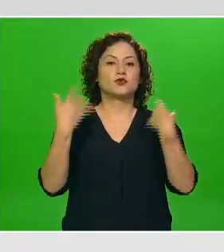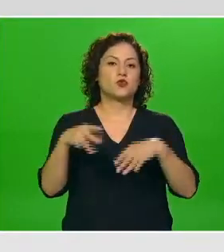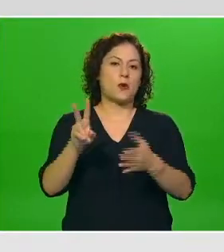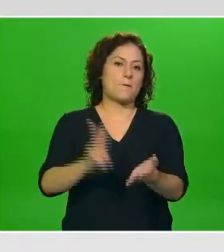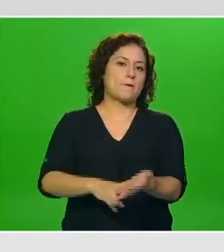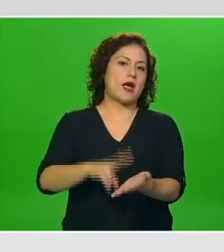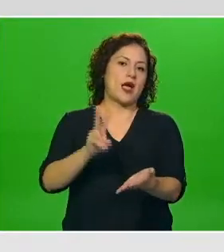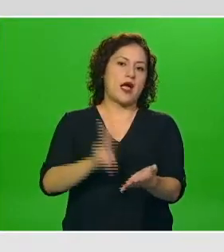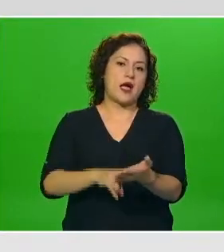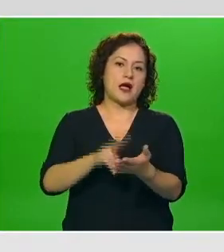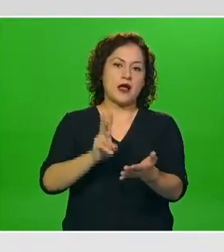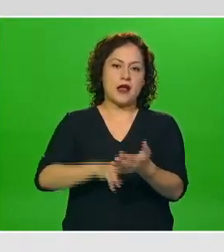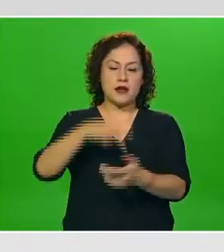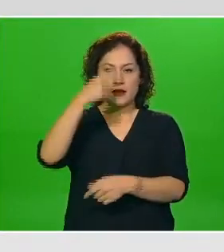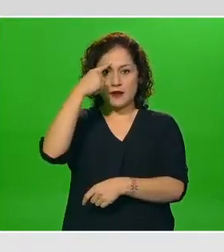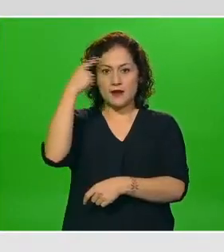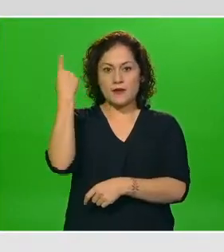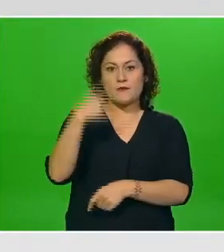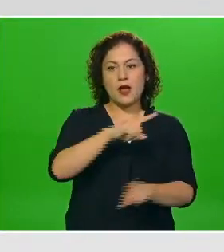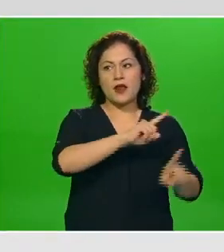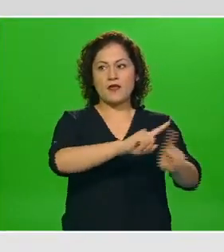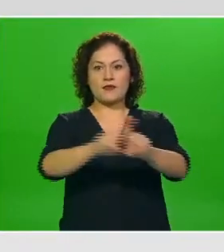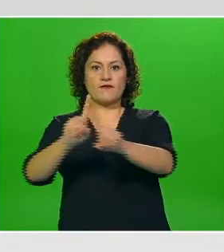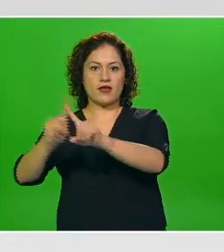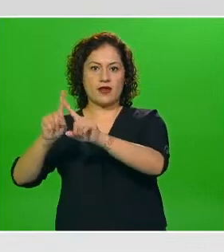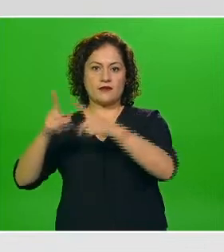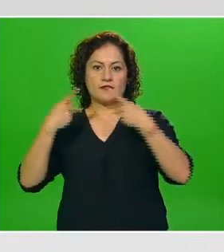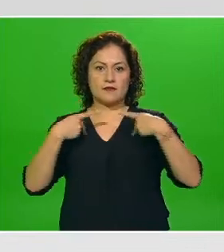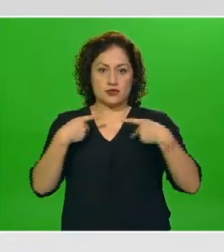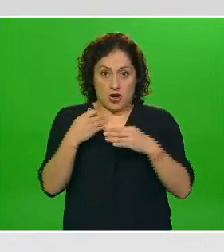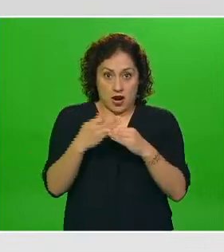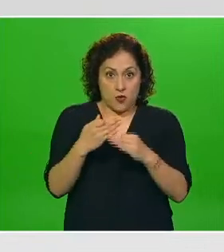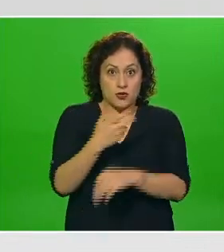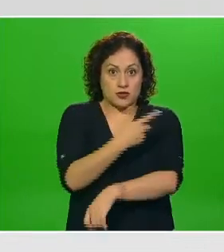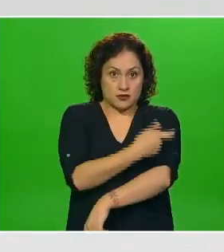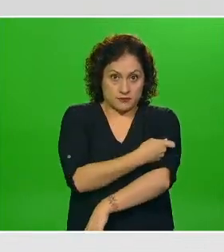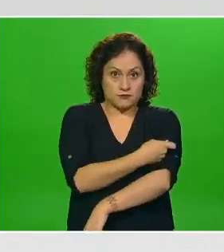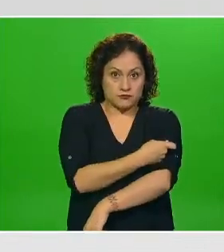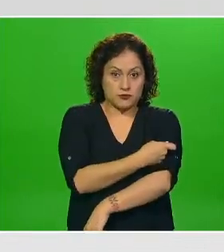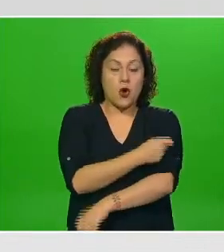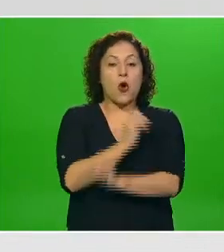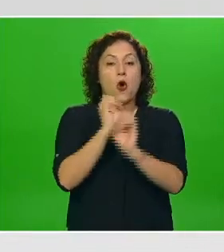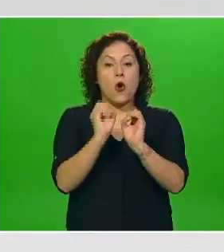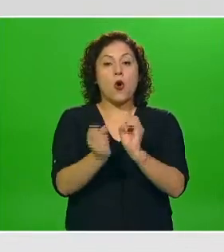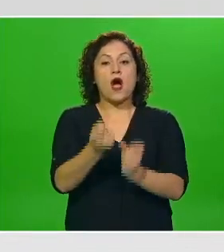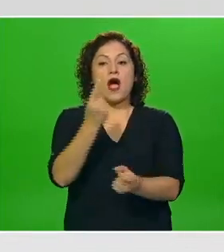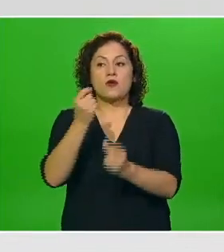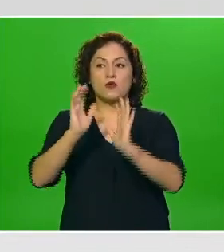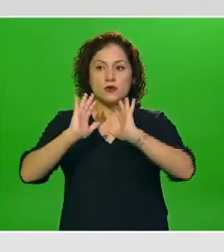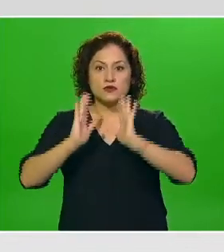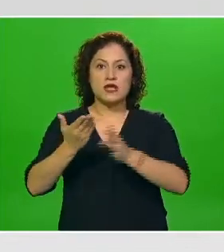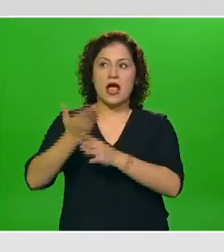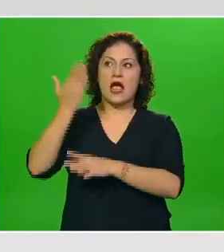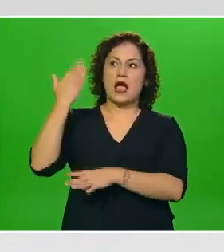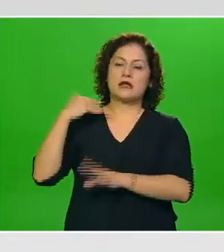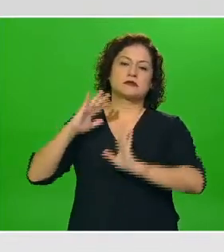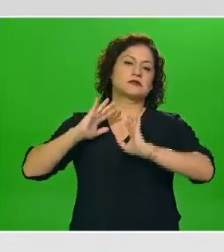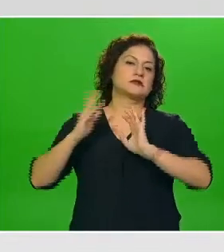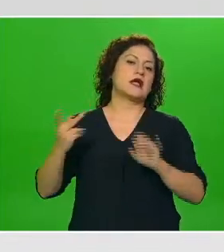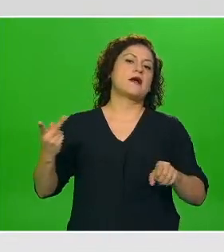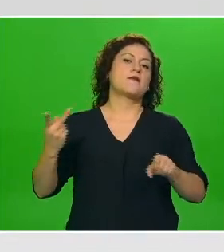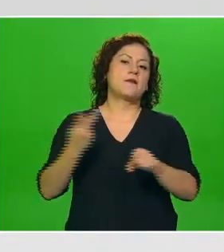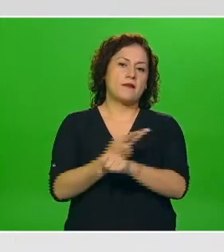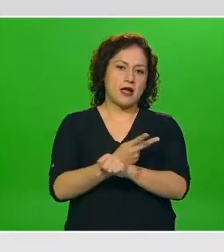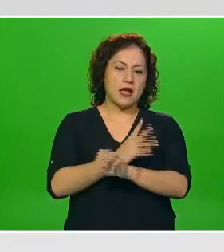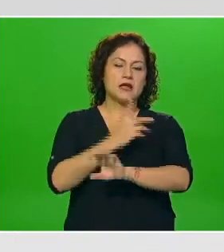para todos estos grupos que están siendo vacunados en este momento para los que ya han pasado esperaron y han sido ya